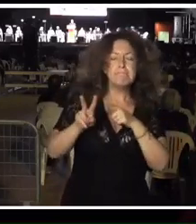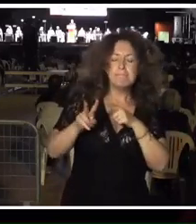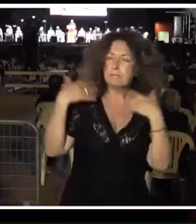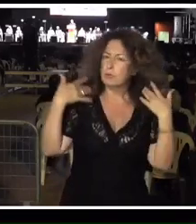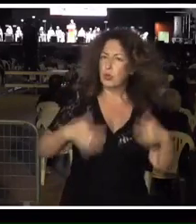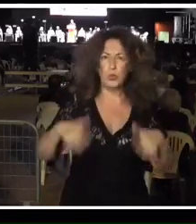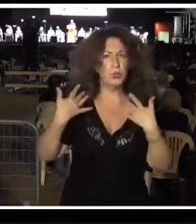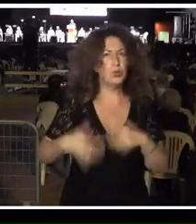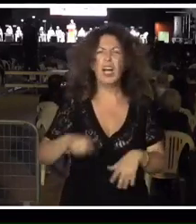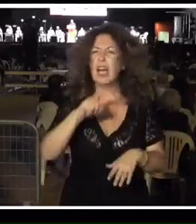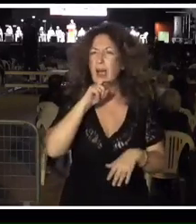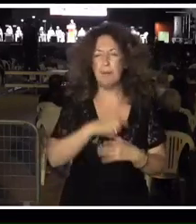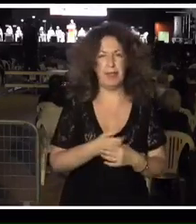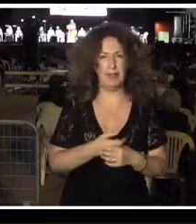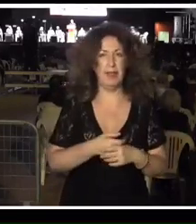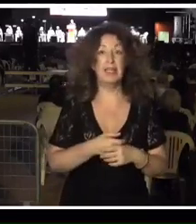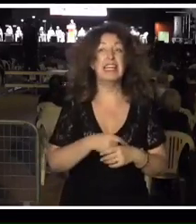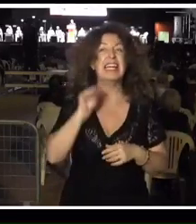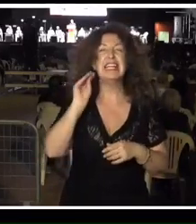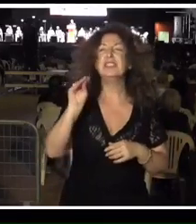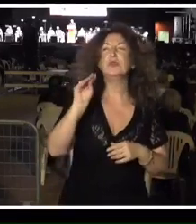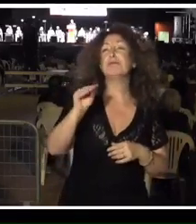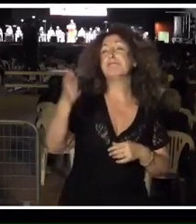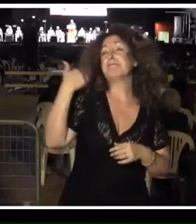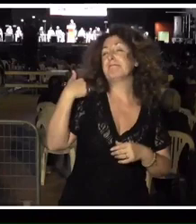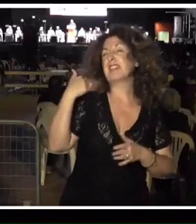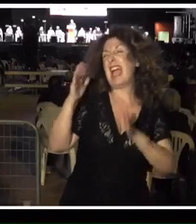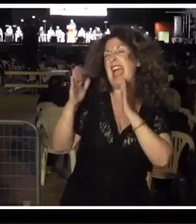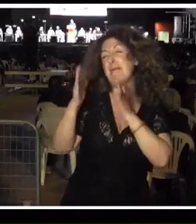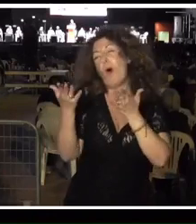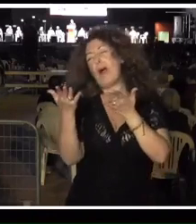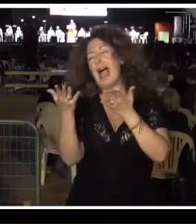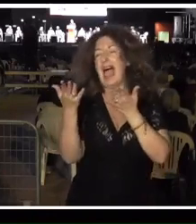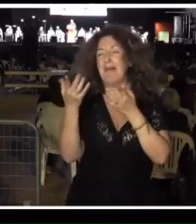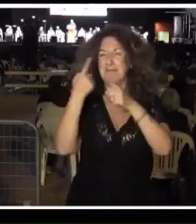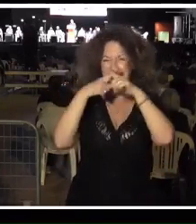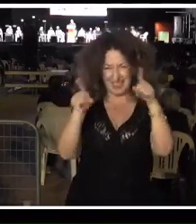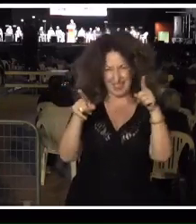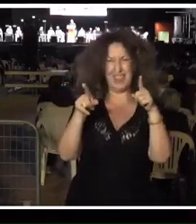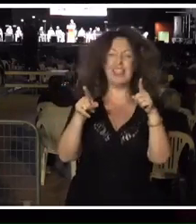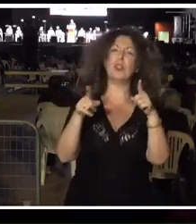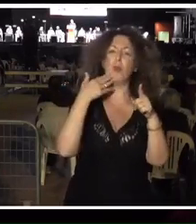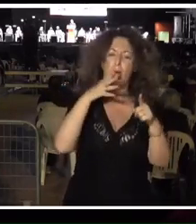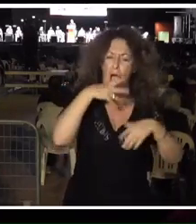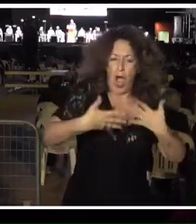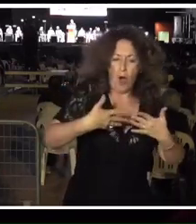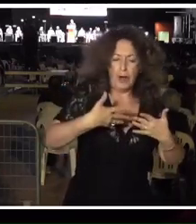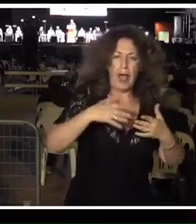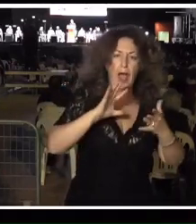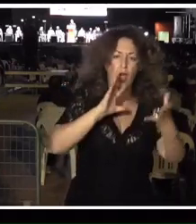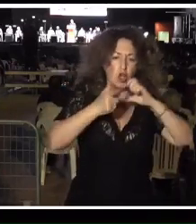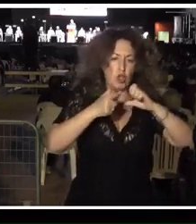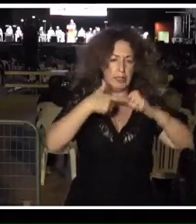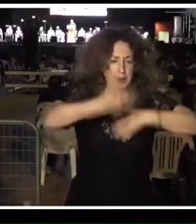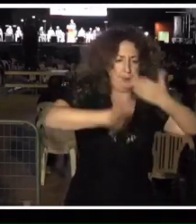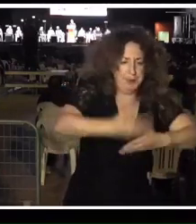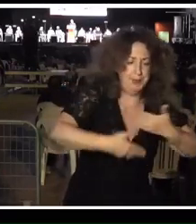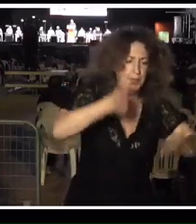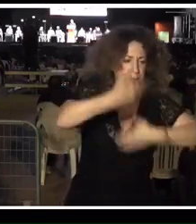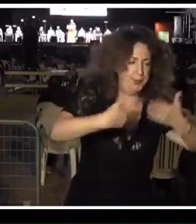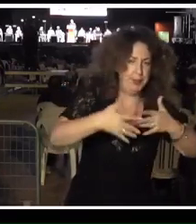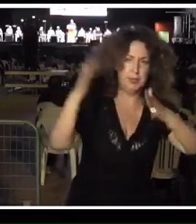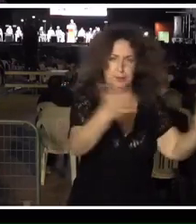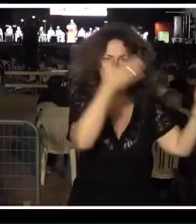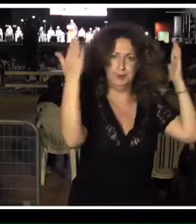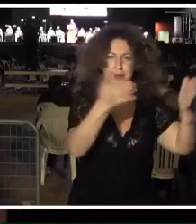Y además, en ese sentido, pertenecía a otros tiempos menos veloces, como los que hoy estamos acostumbrados